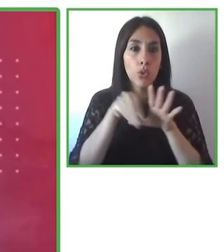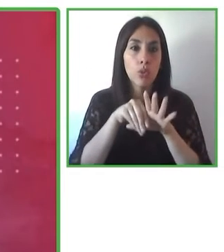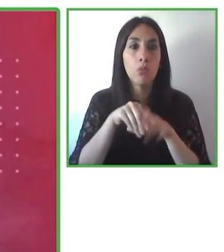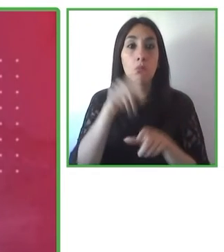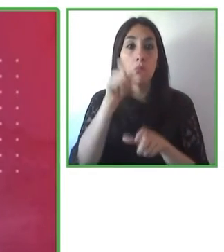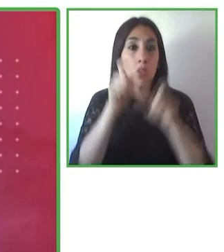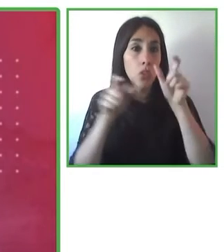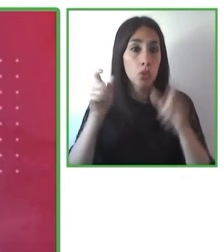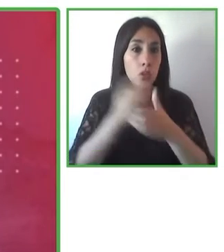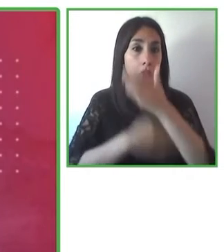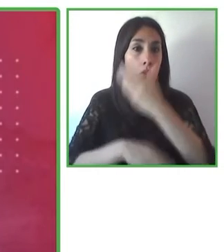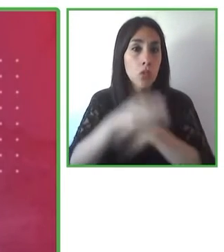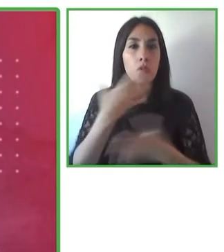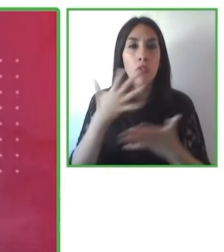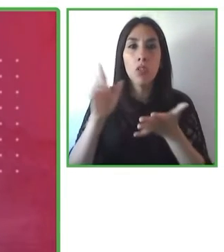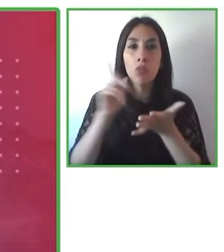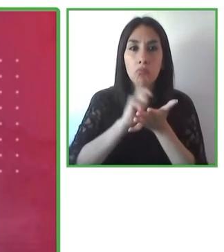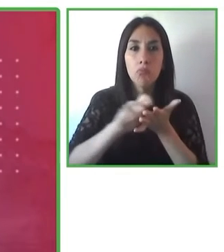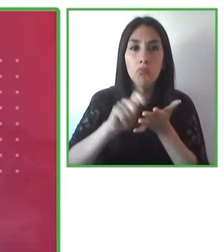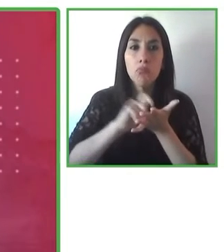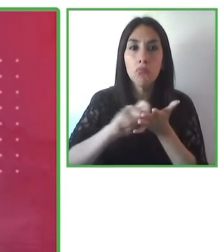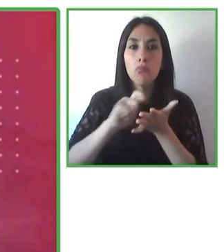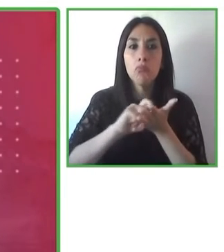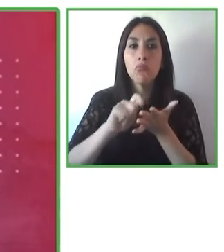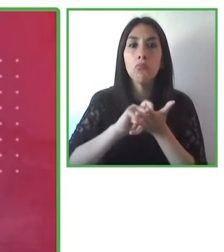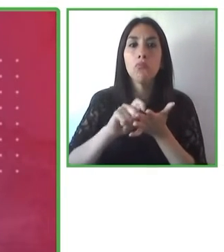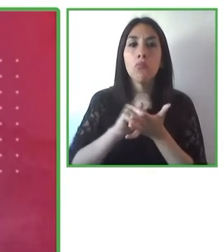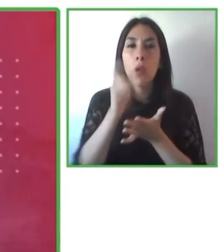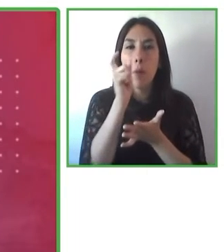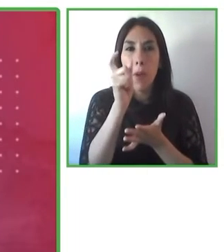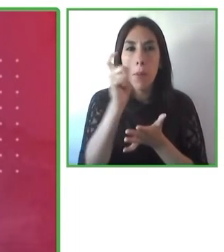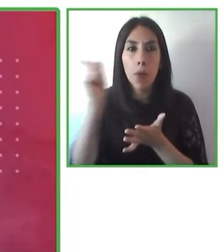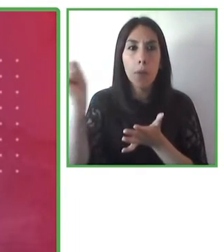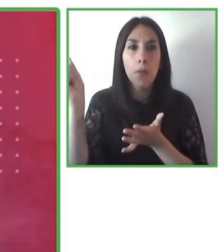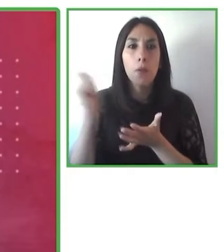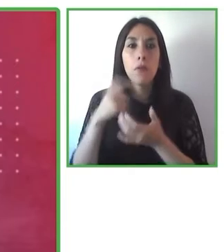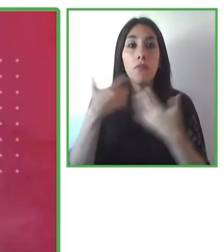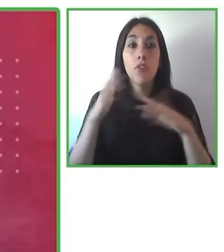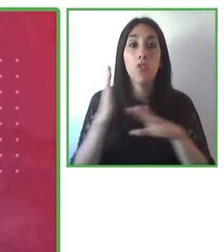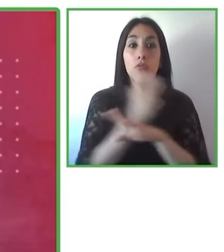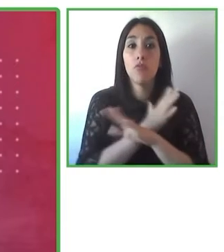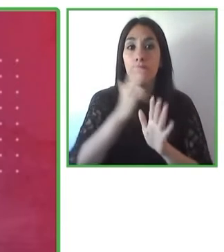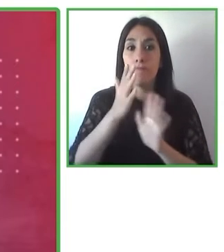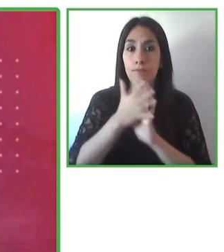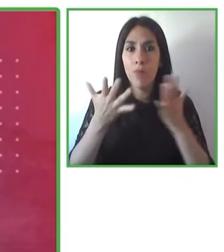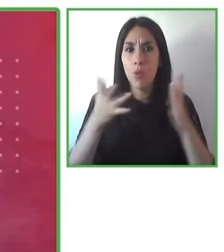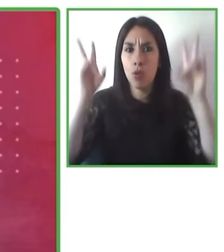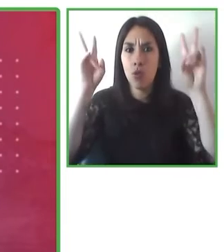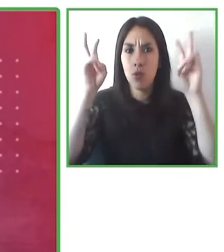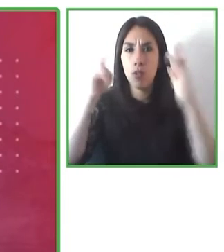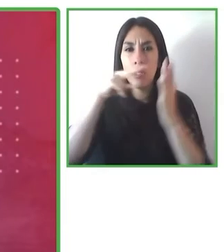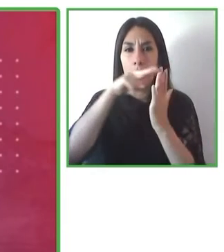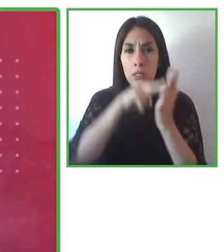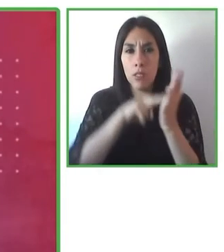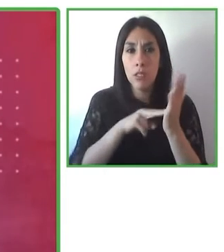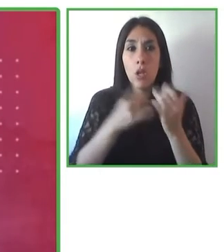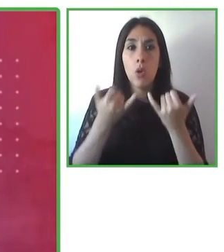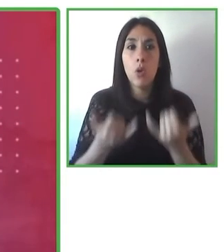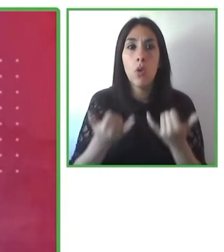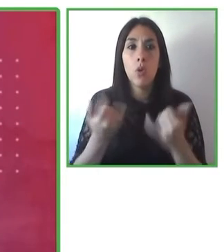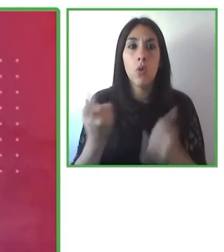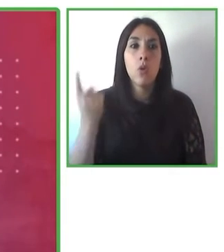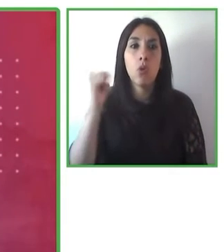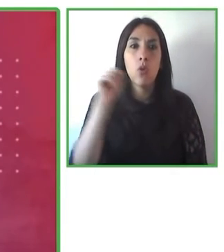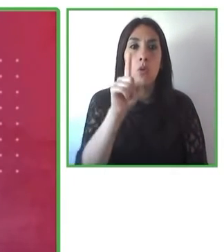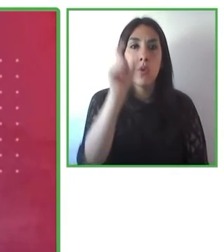justamente recién mencionado, el tema de la lectura fácil. Y vamos a presentar al siguiente expositor, a José Correche, desde